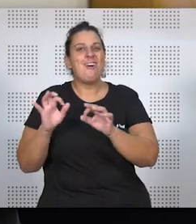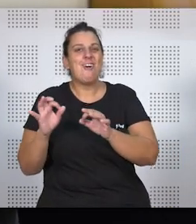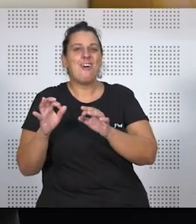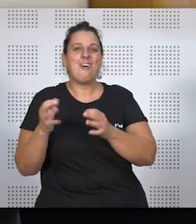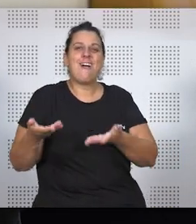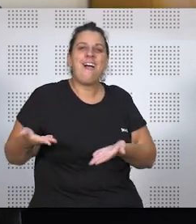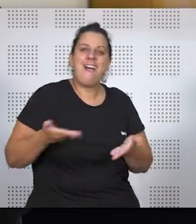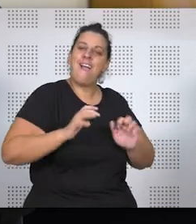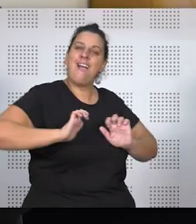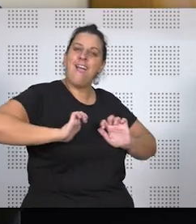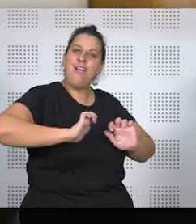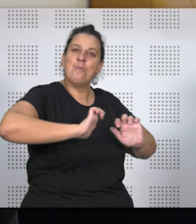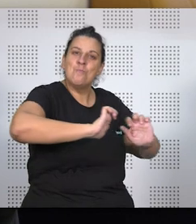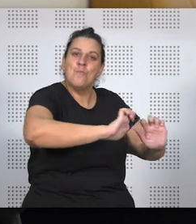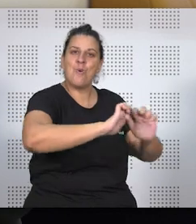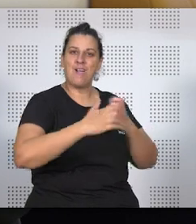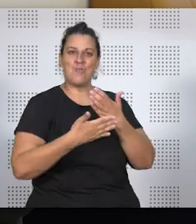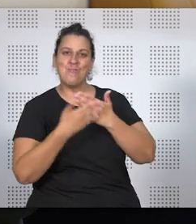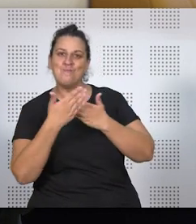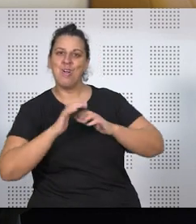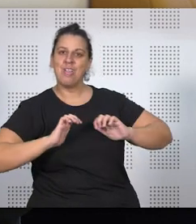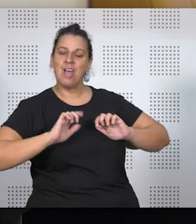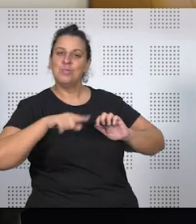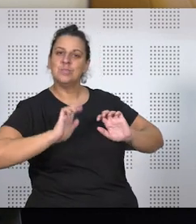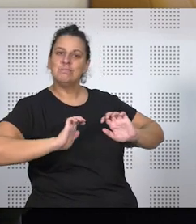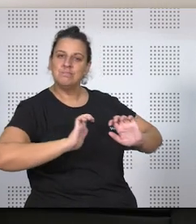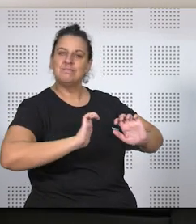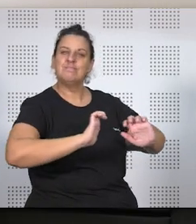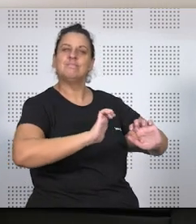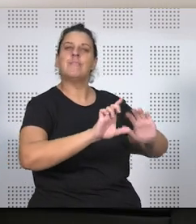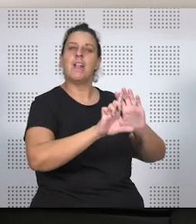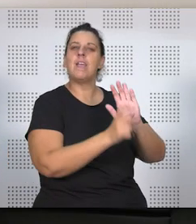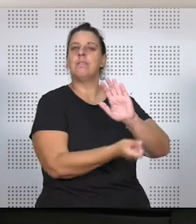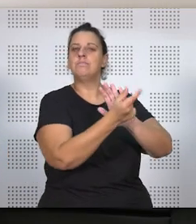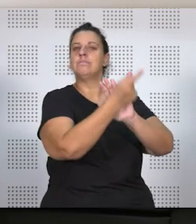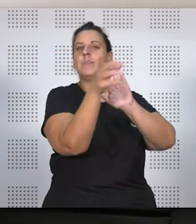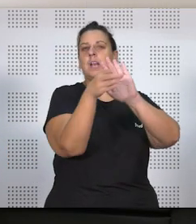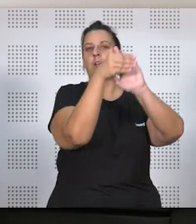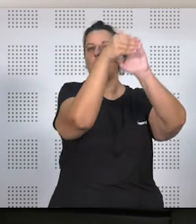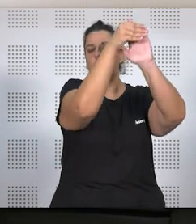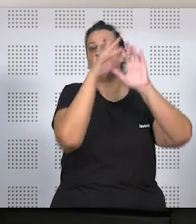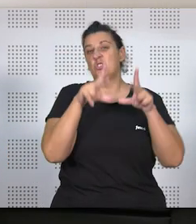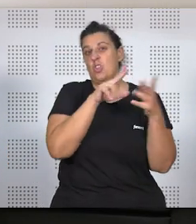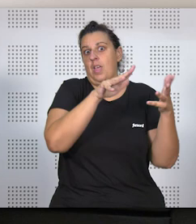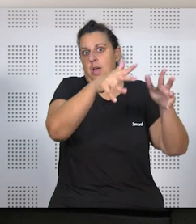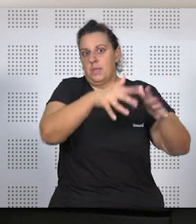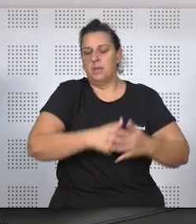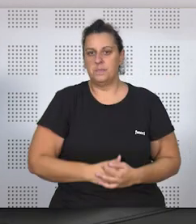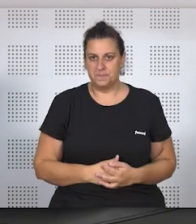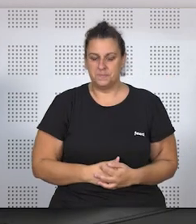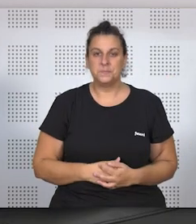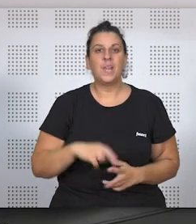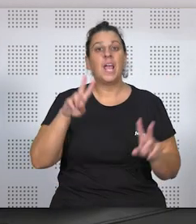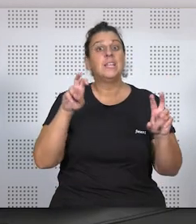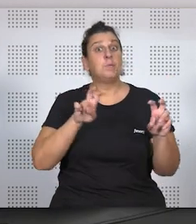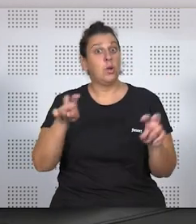apuntar determinadas tendencias, que luego obviamente las leyes y las disposiciones van recogiendo, porque la sociedad cambia, algo así. Otra de